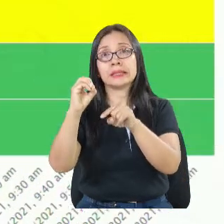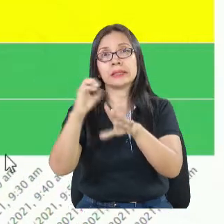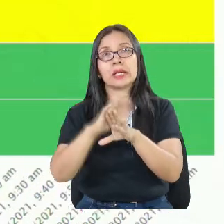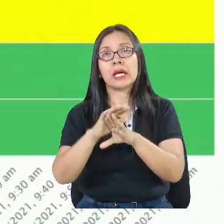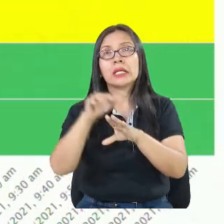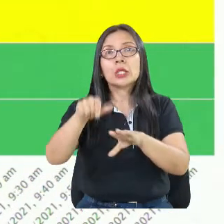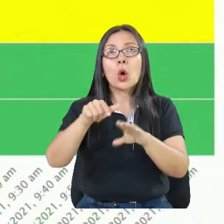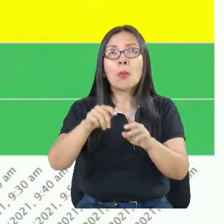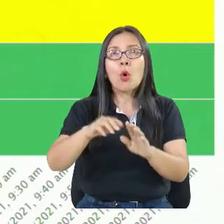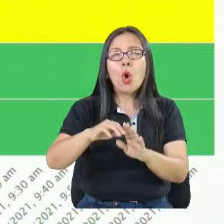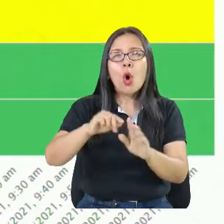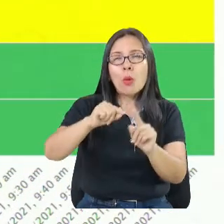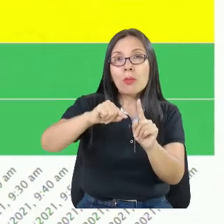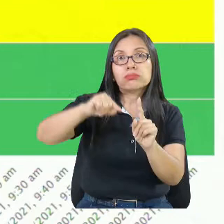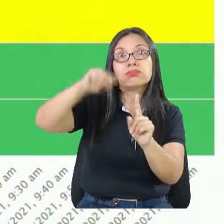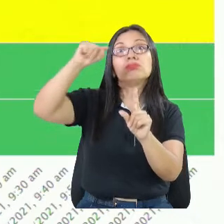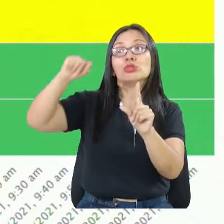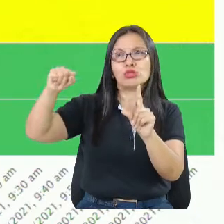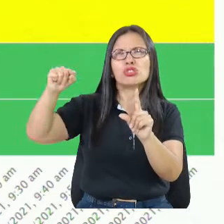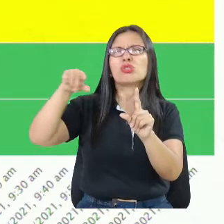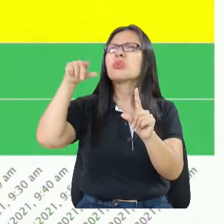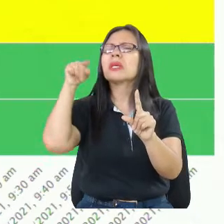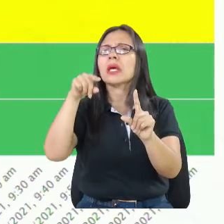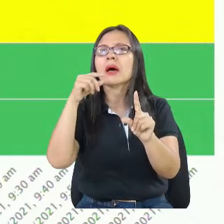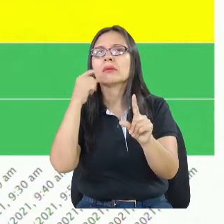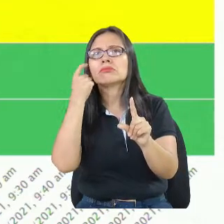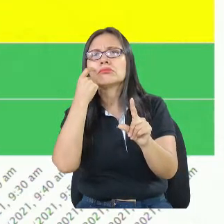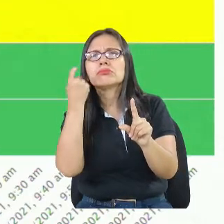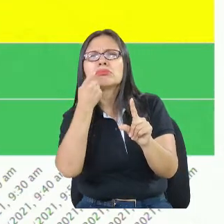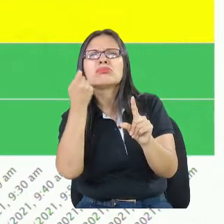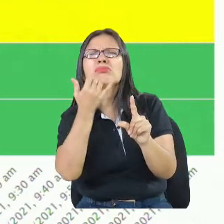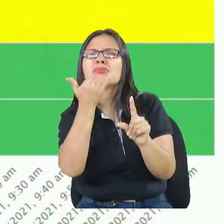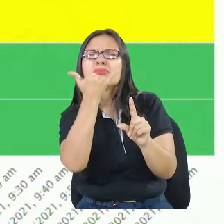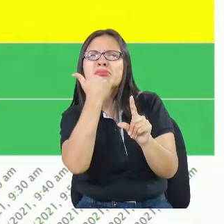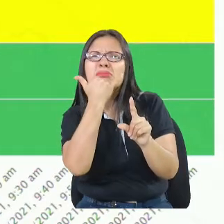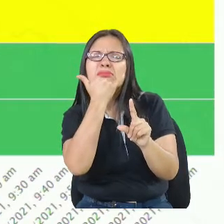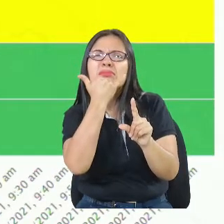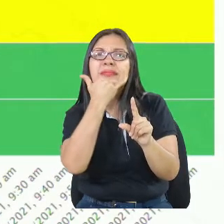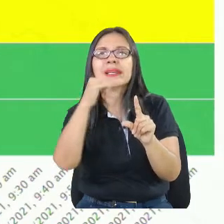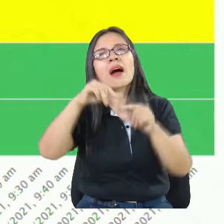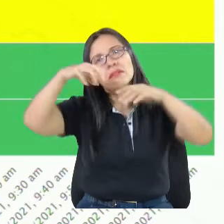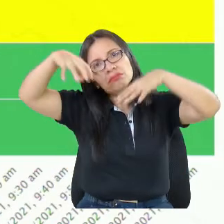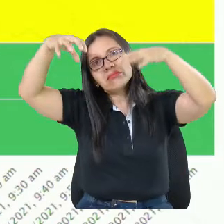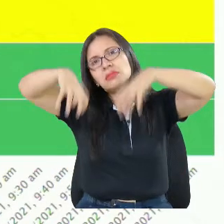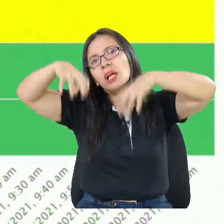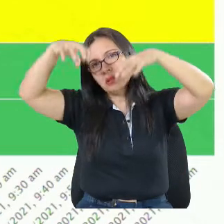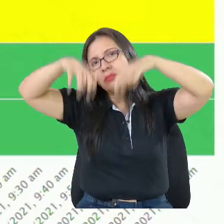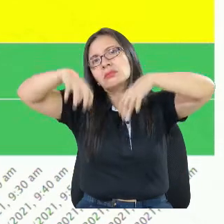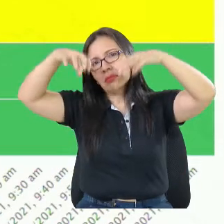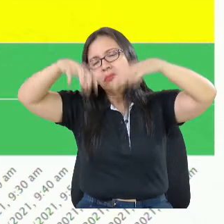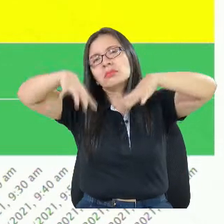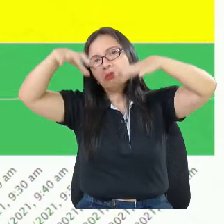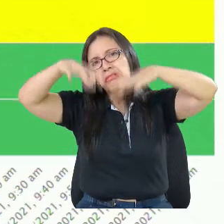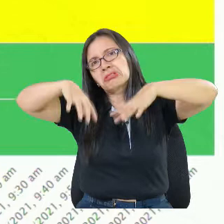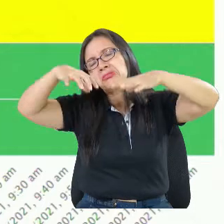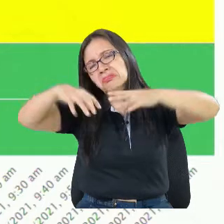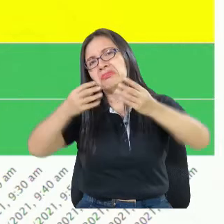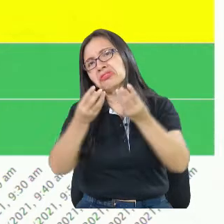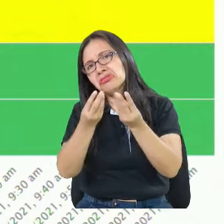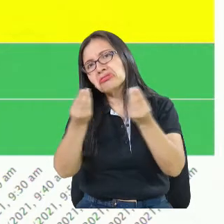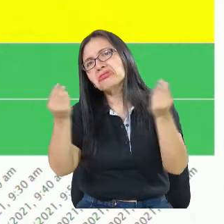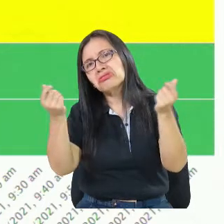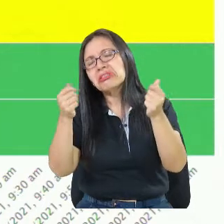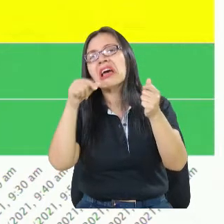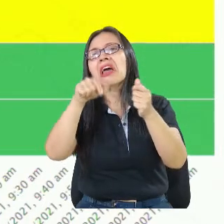Entonces vamos a ver aquí, por ejemplo, qué pasó. Por tuvimos unas lluvias leves, están en un nivel